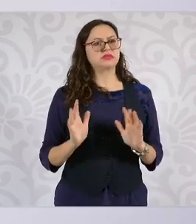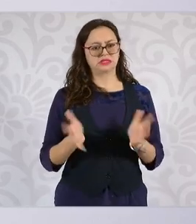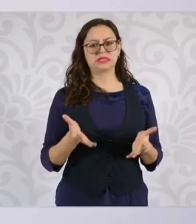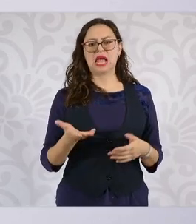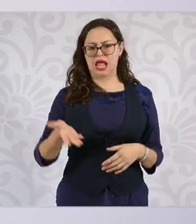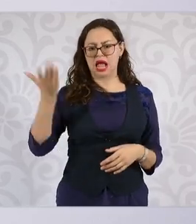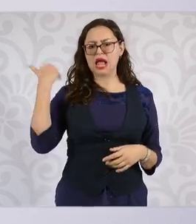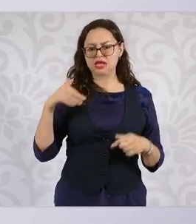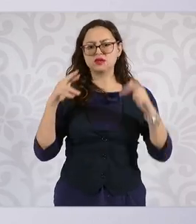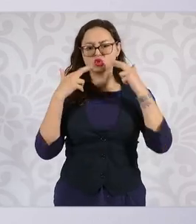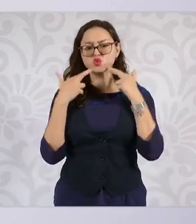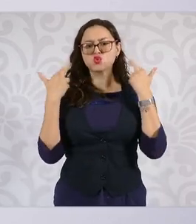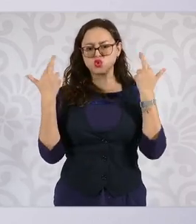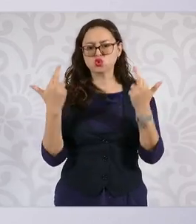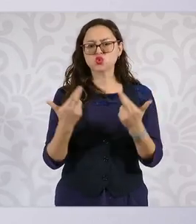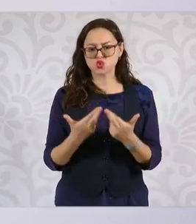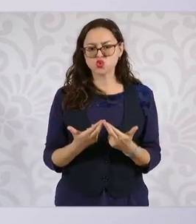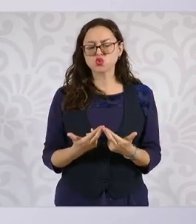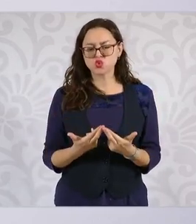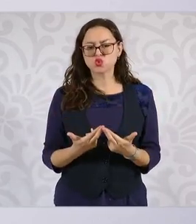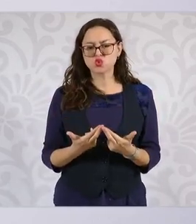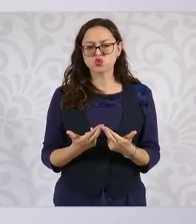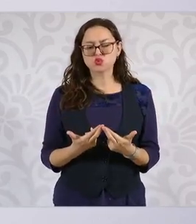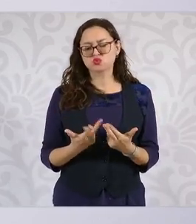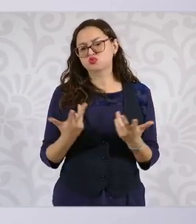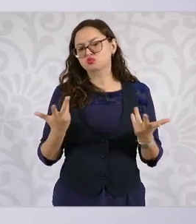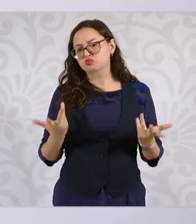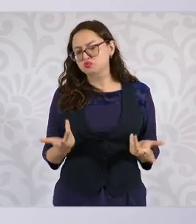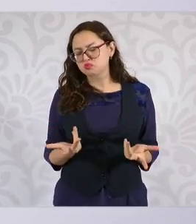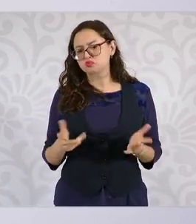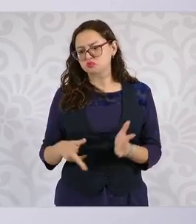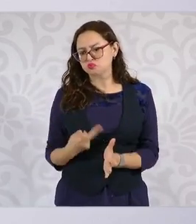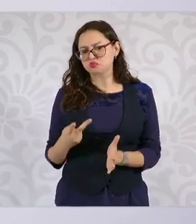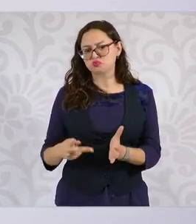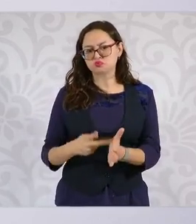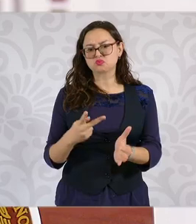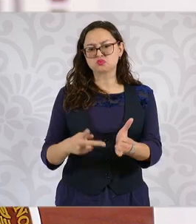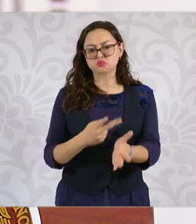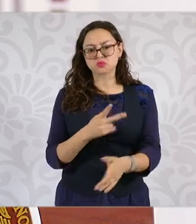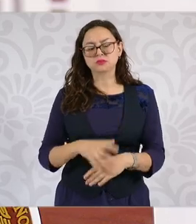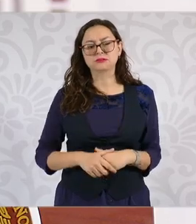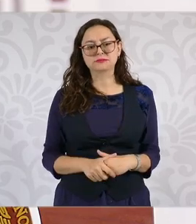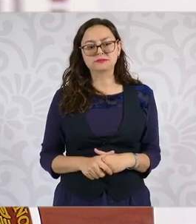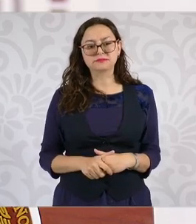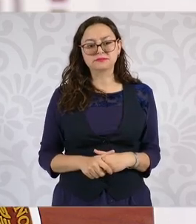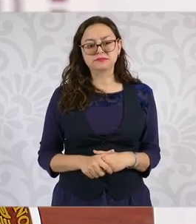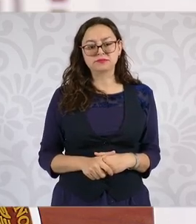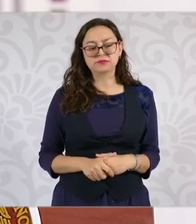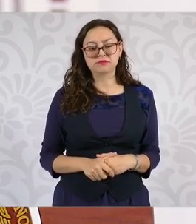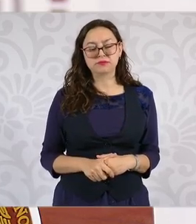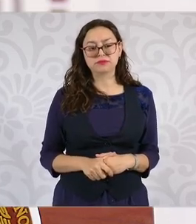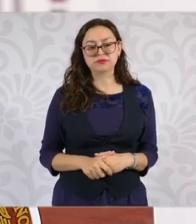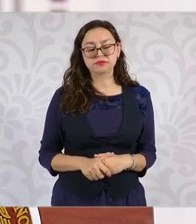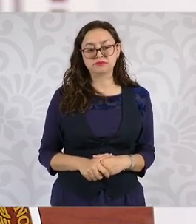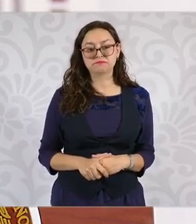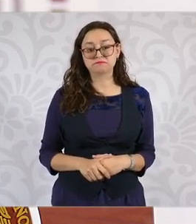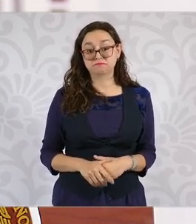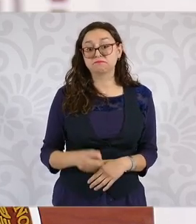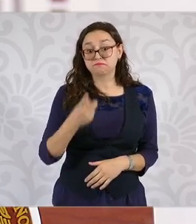han tenido varias reuniones y la idea es que me decían que además es una norma establecida